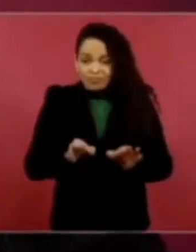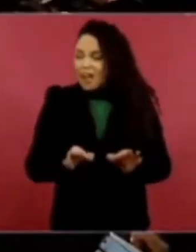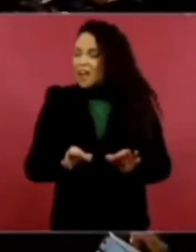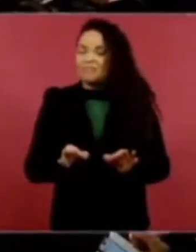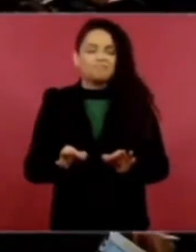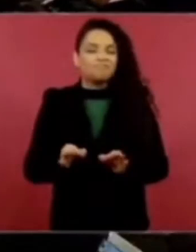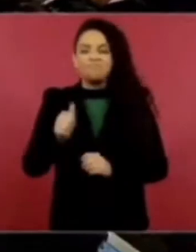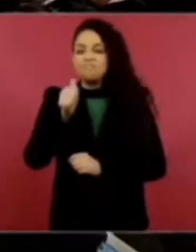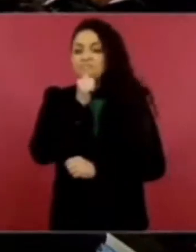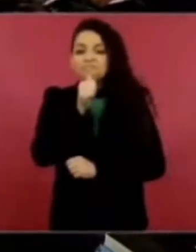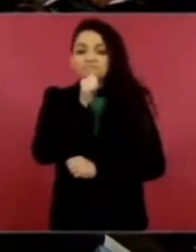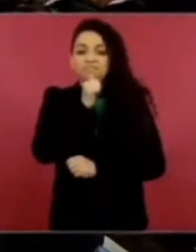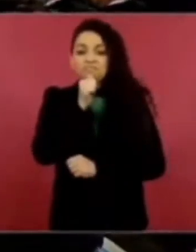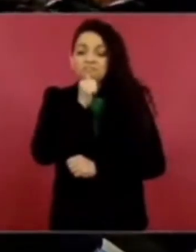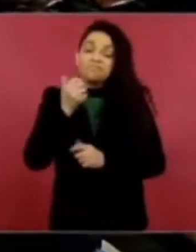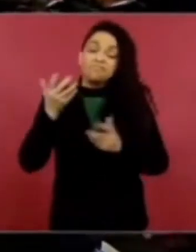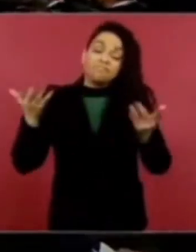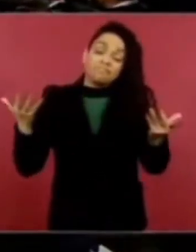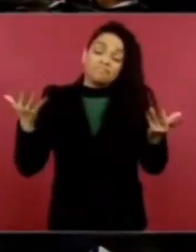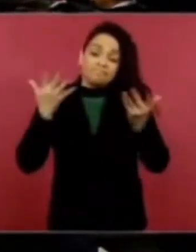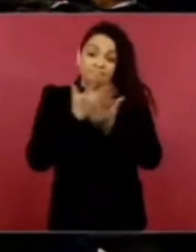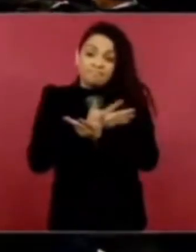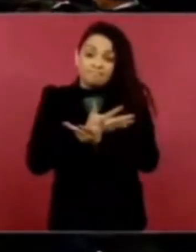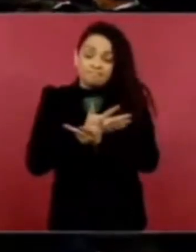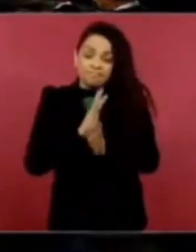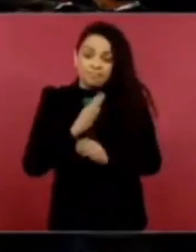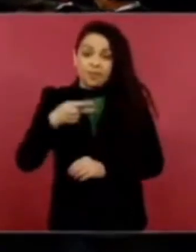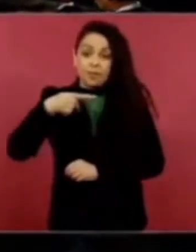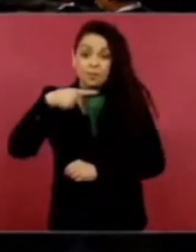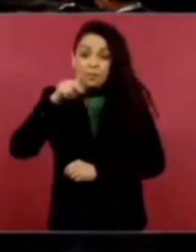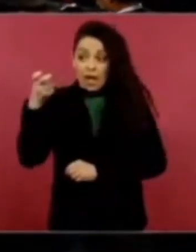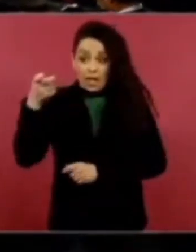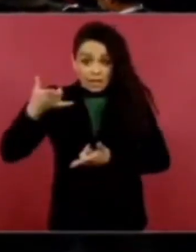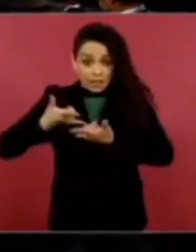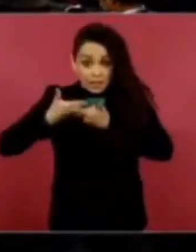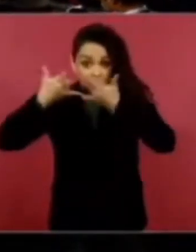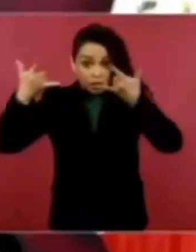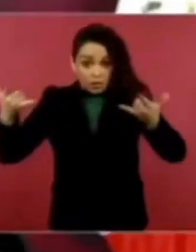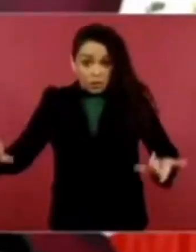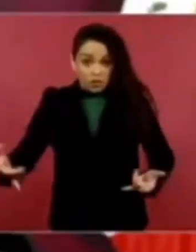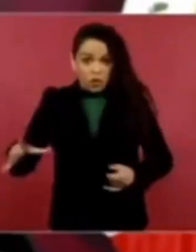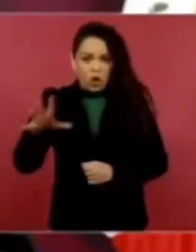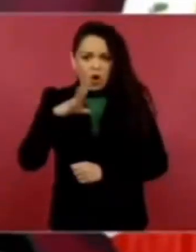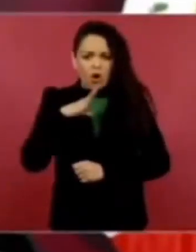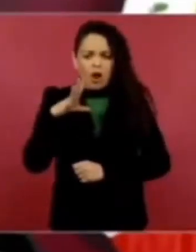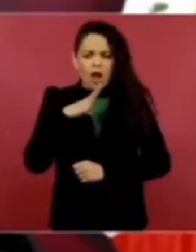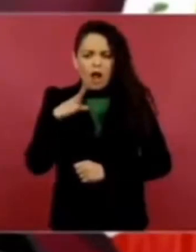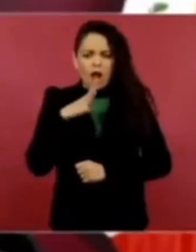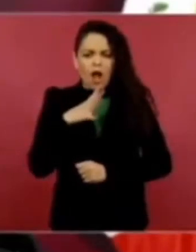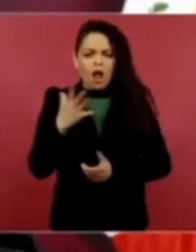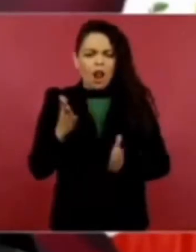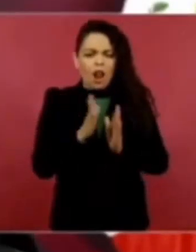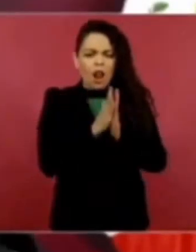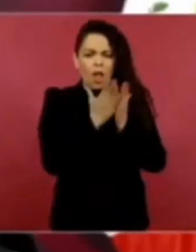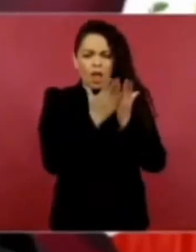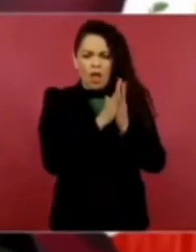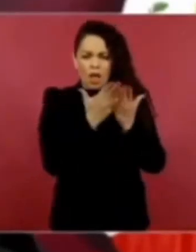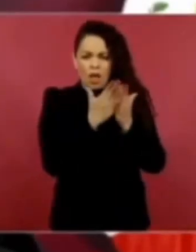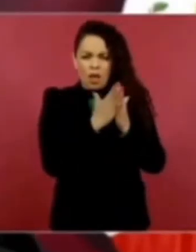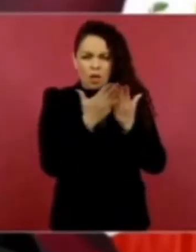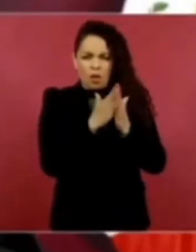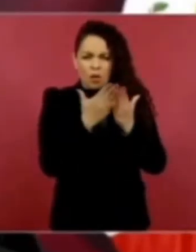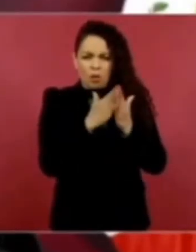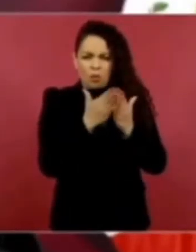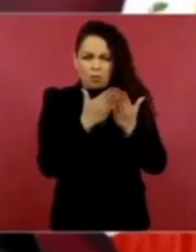hay libros escritos sobre esto, muchos, muchos, muchos libros escritos. Hay uno de,